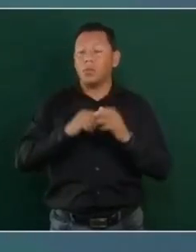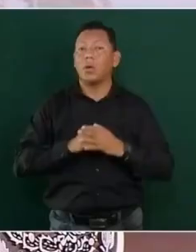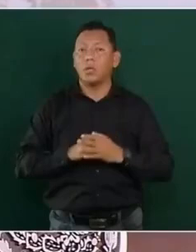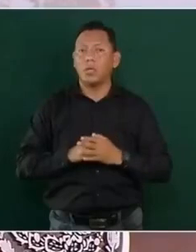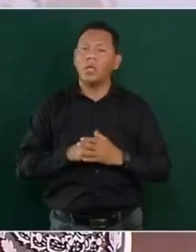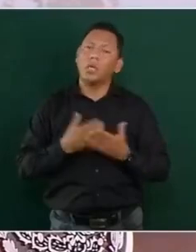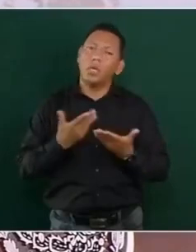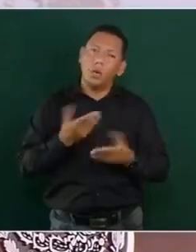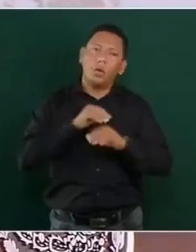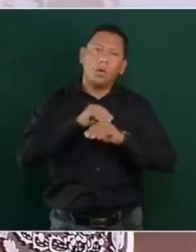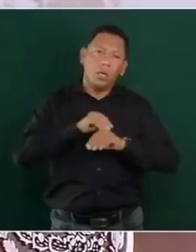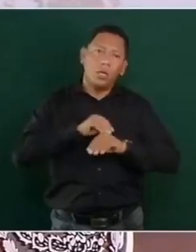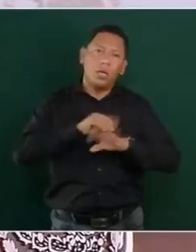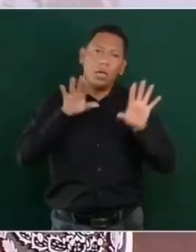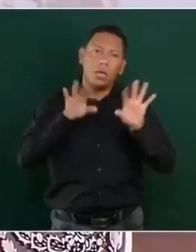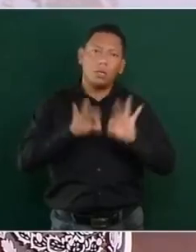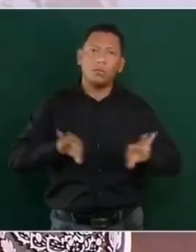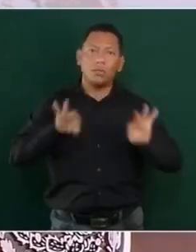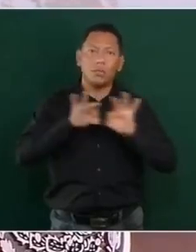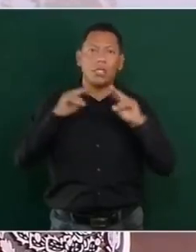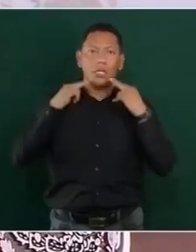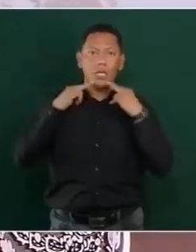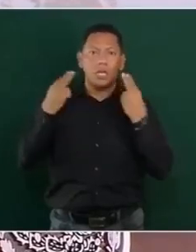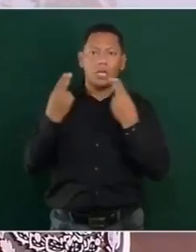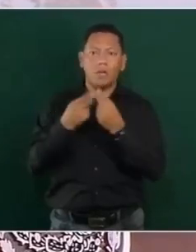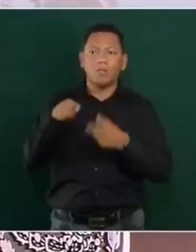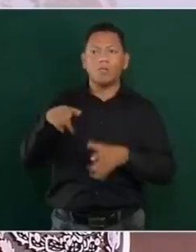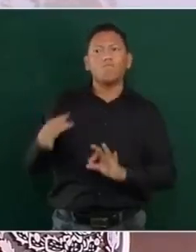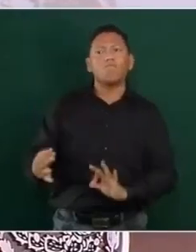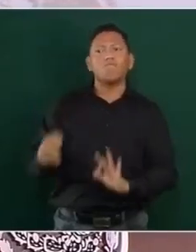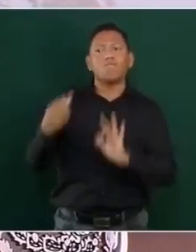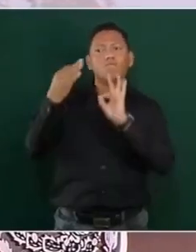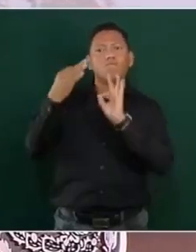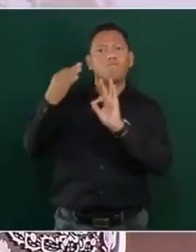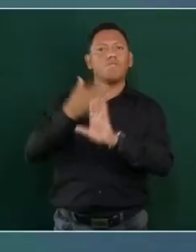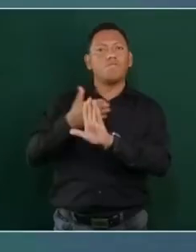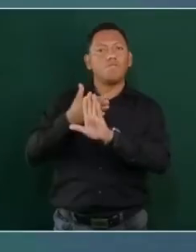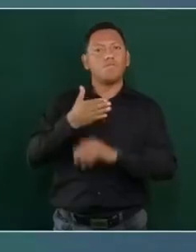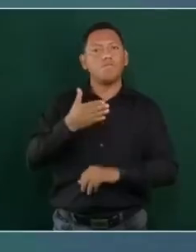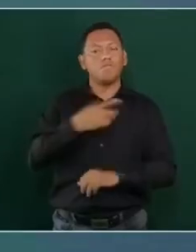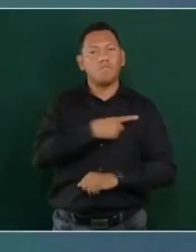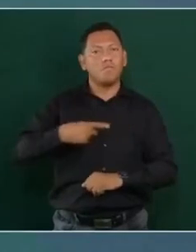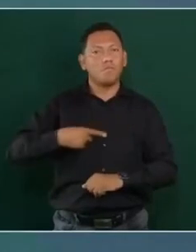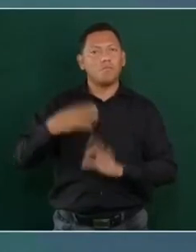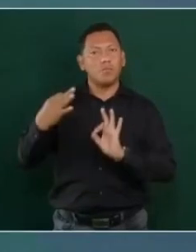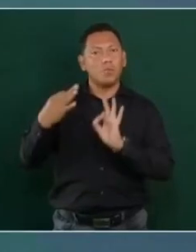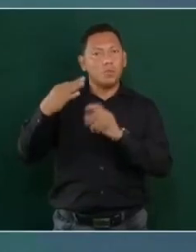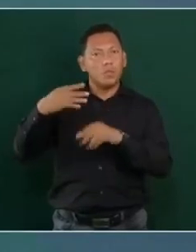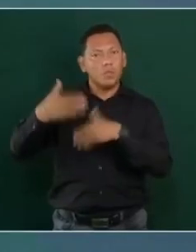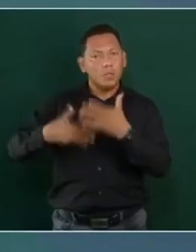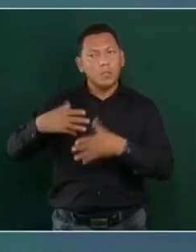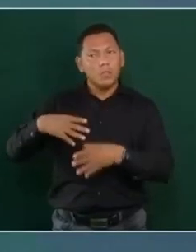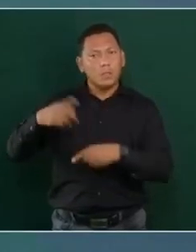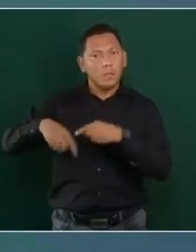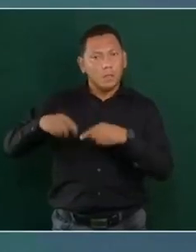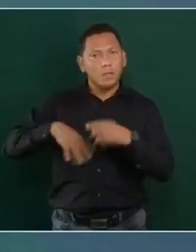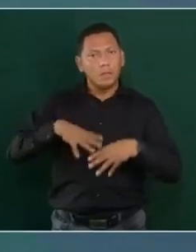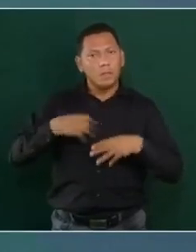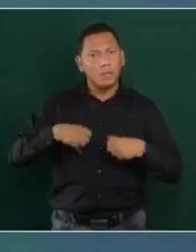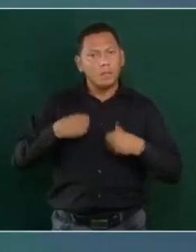luego combatir el narcotráfico, pero primero el que